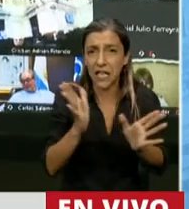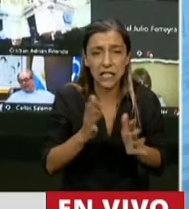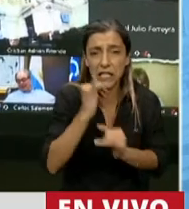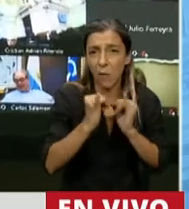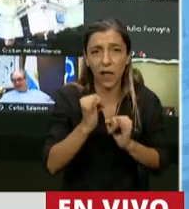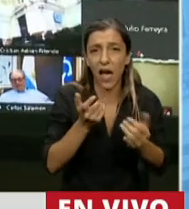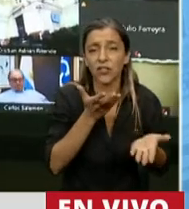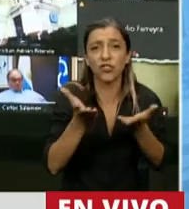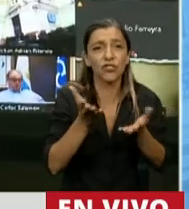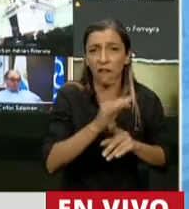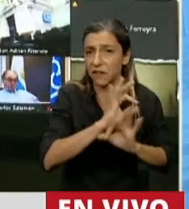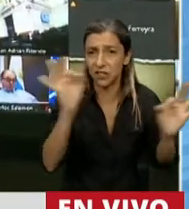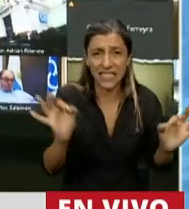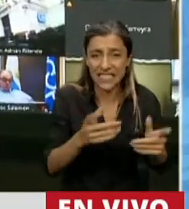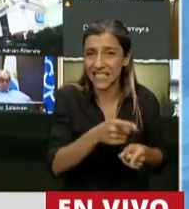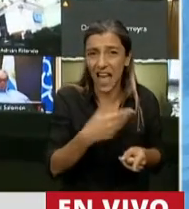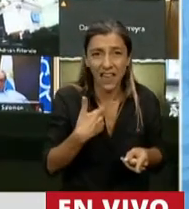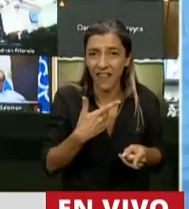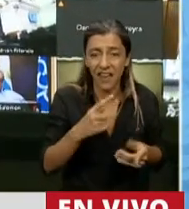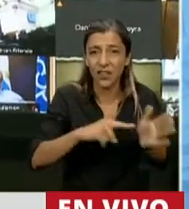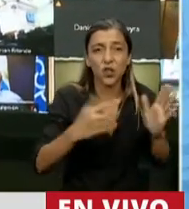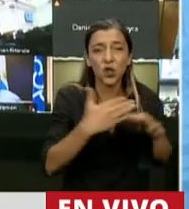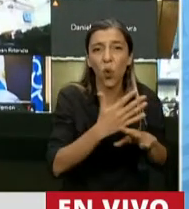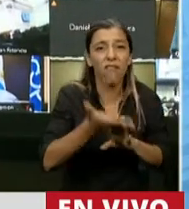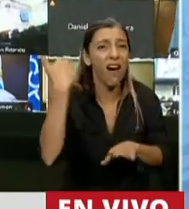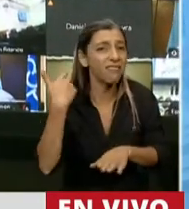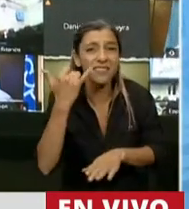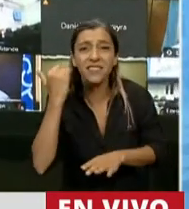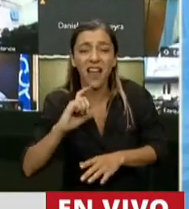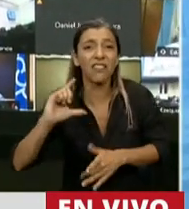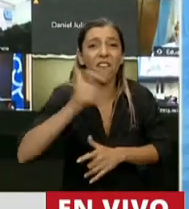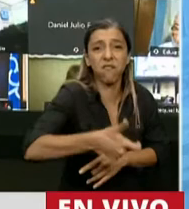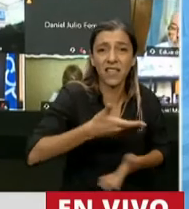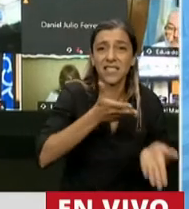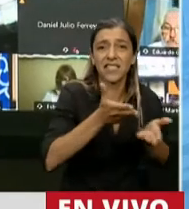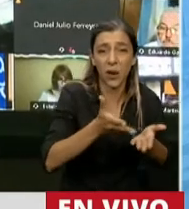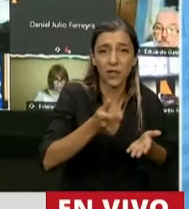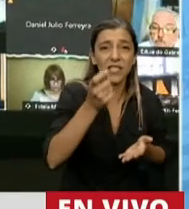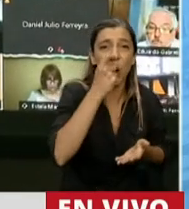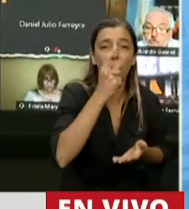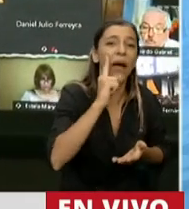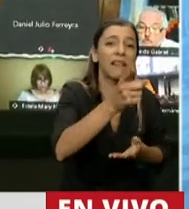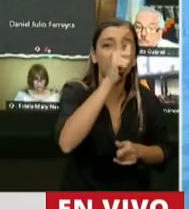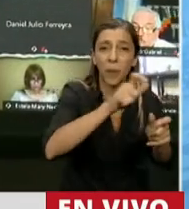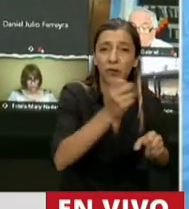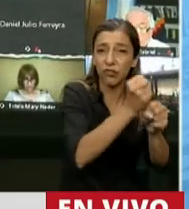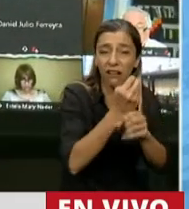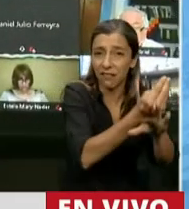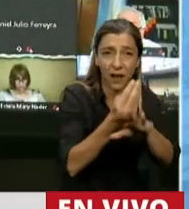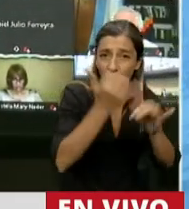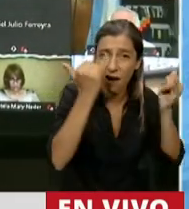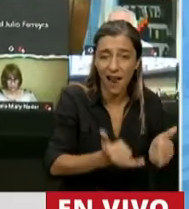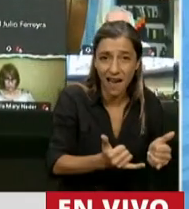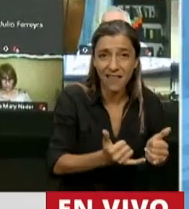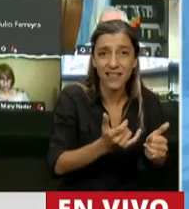coeficiente a la ciudad de Buenos Aires a la que se le transfirió un servicio público con más de 20.000 empleados y se le dan esos mismos recursos